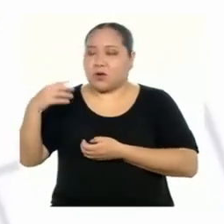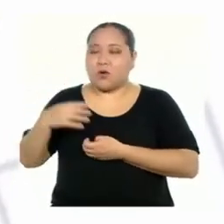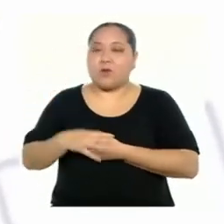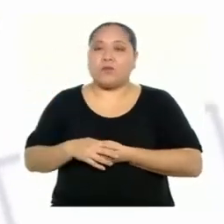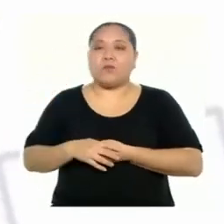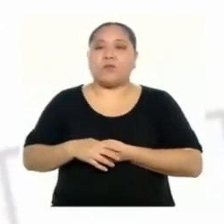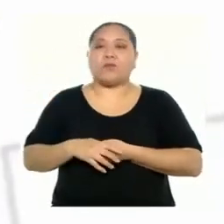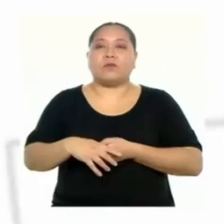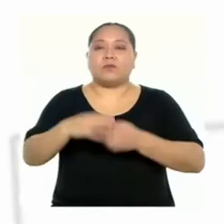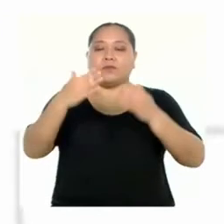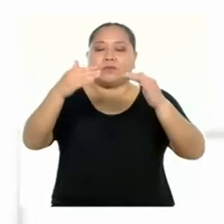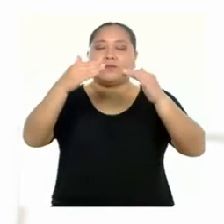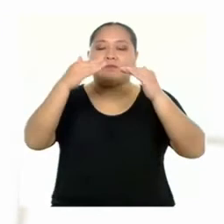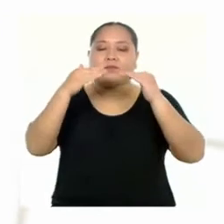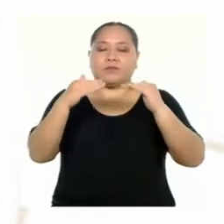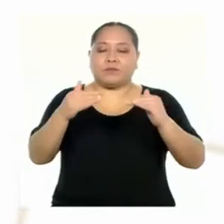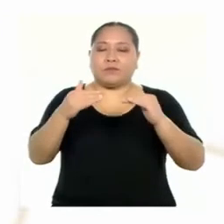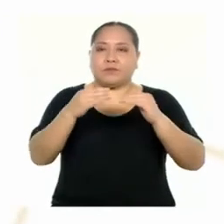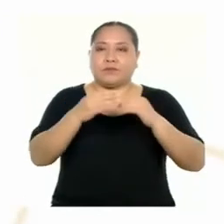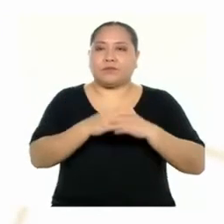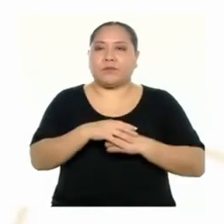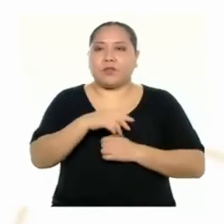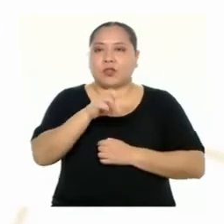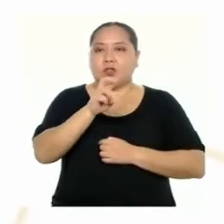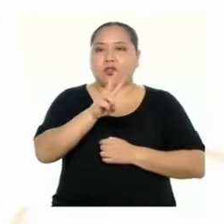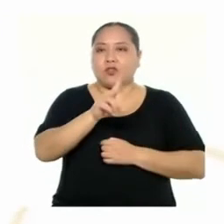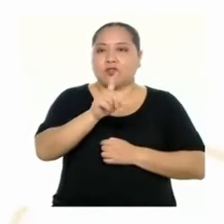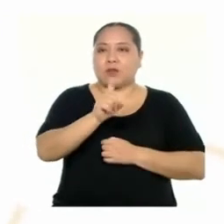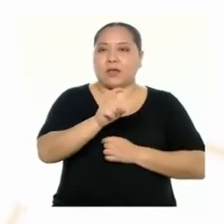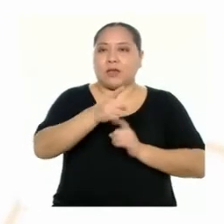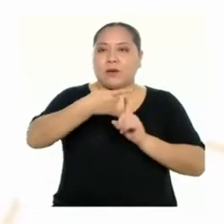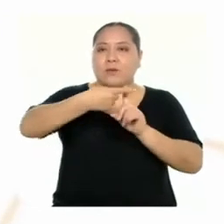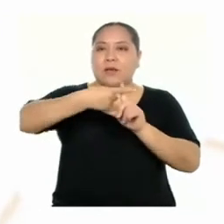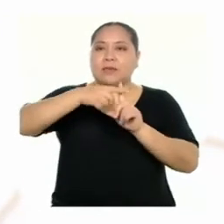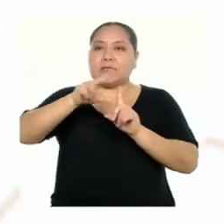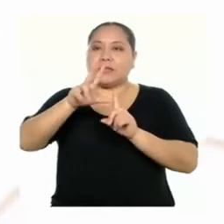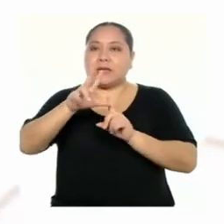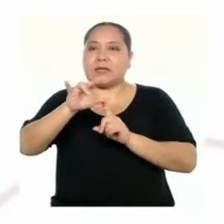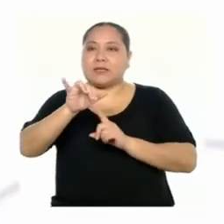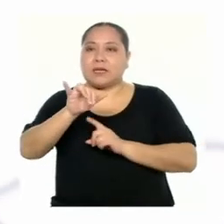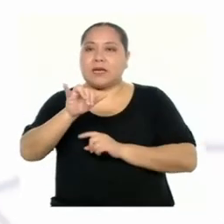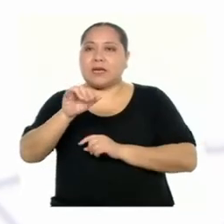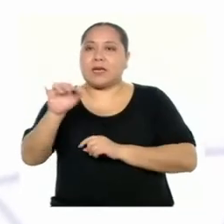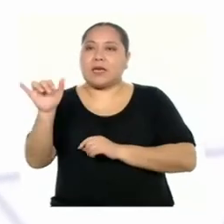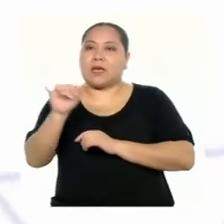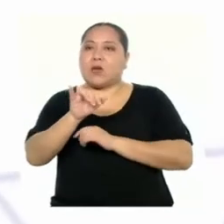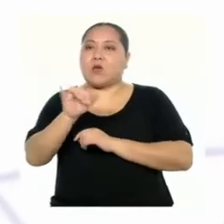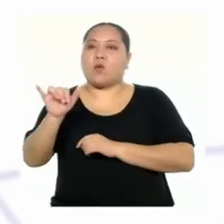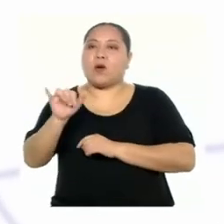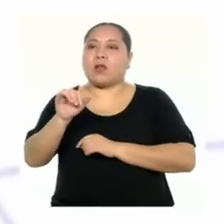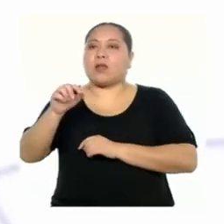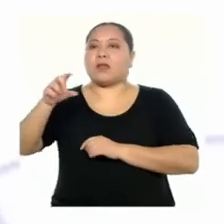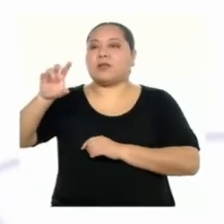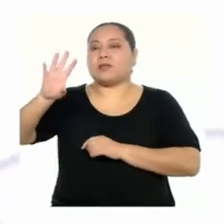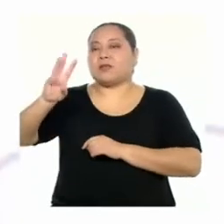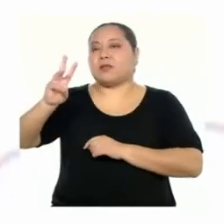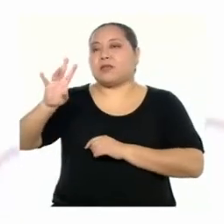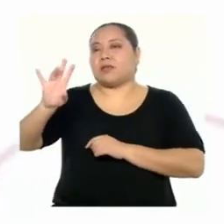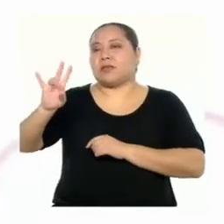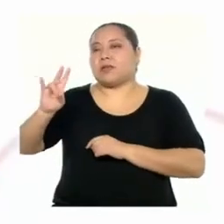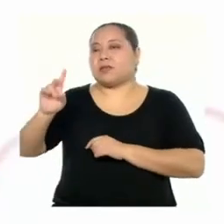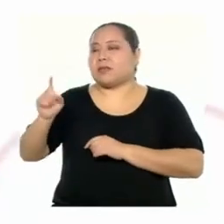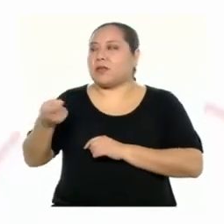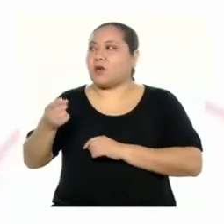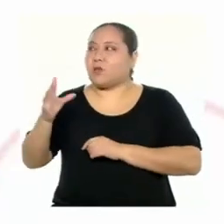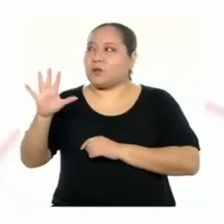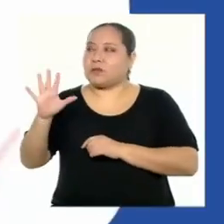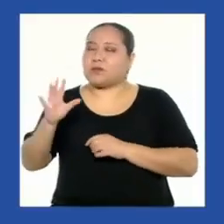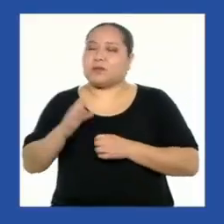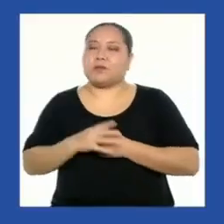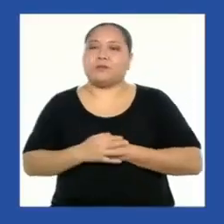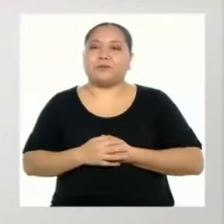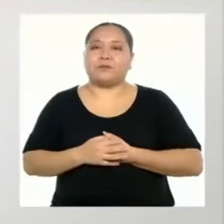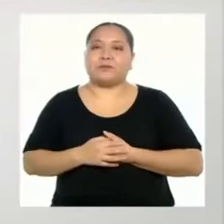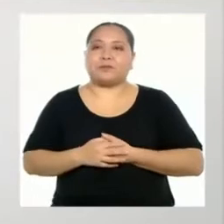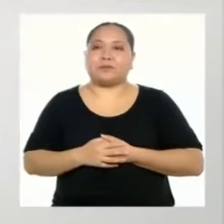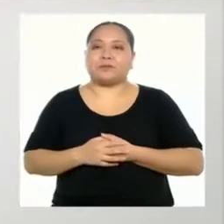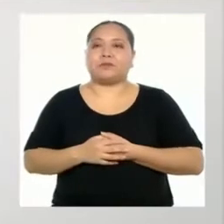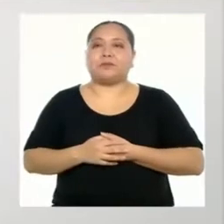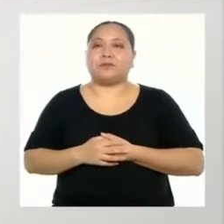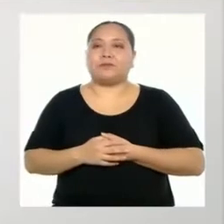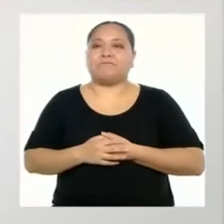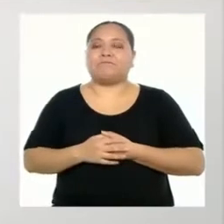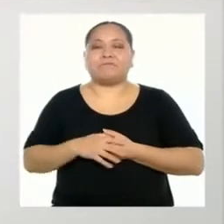la expresión algebraica será 2X más 3Y es igual a 67,5.